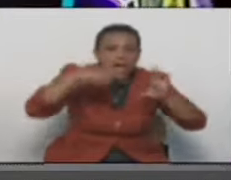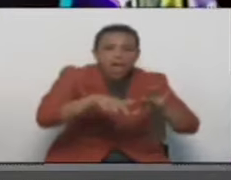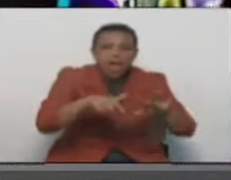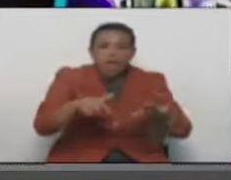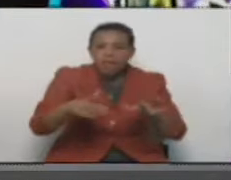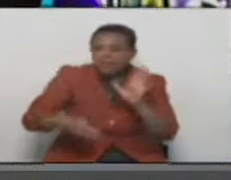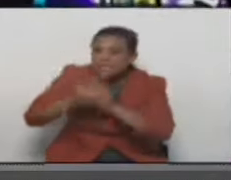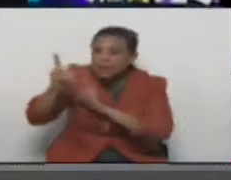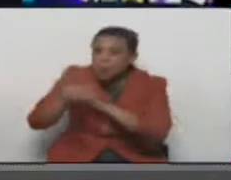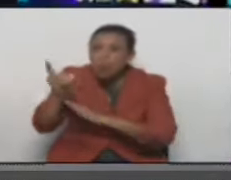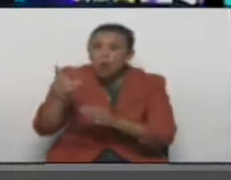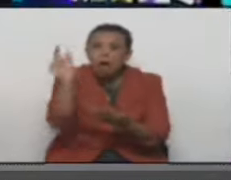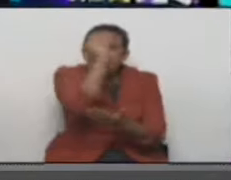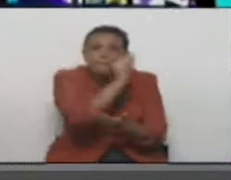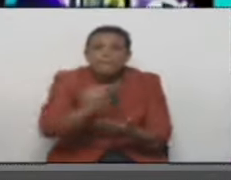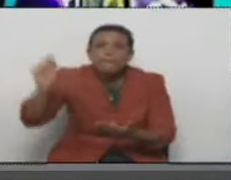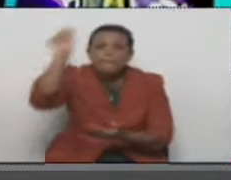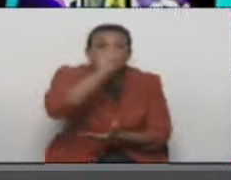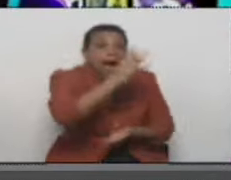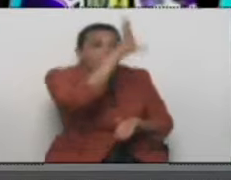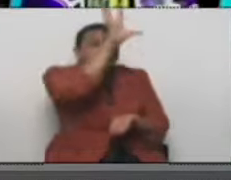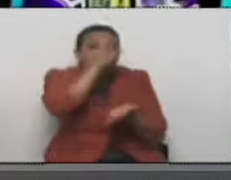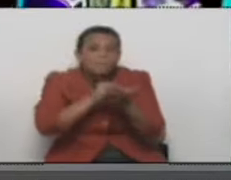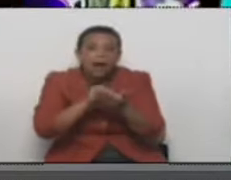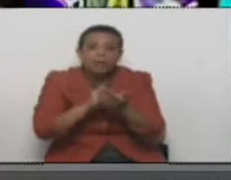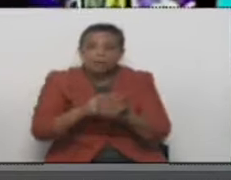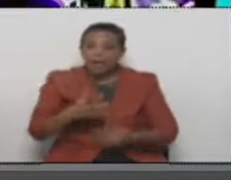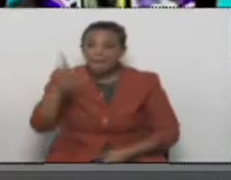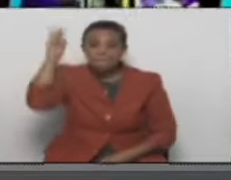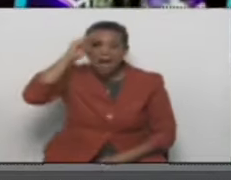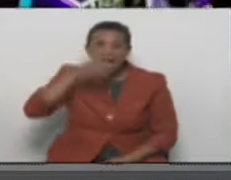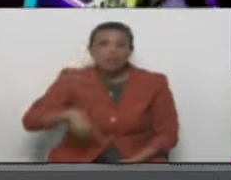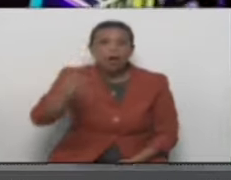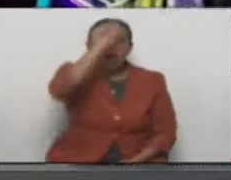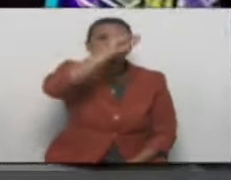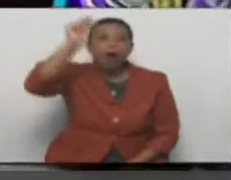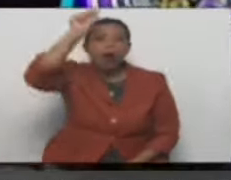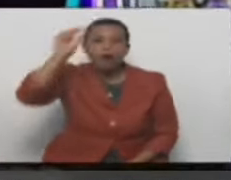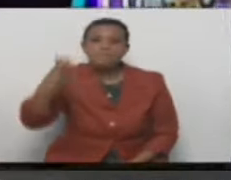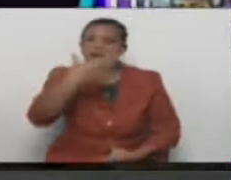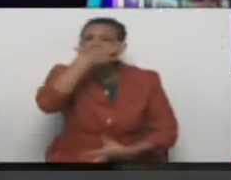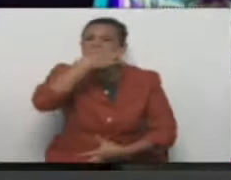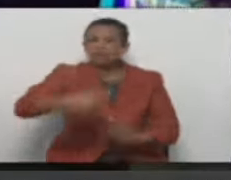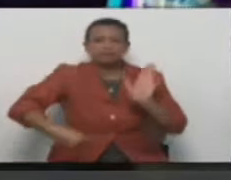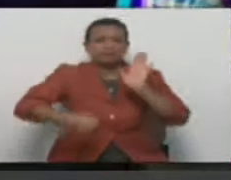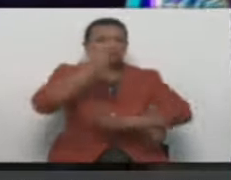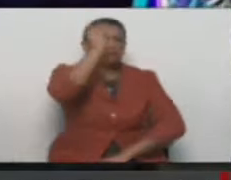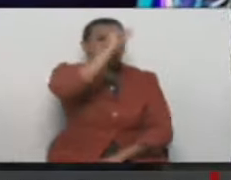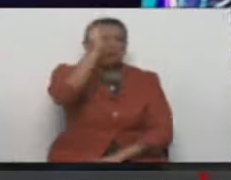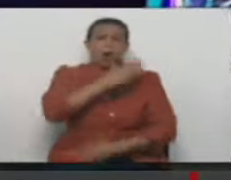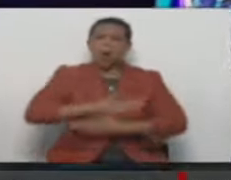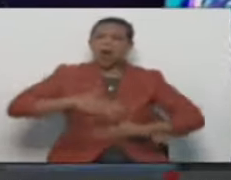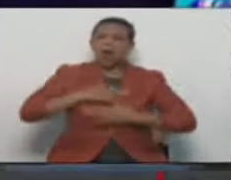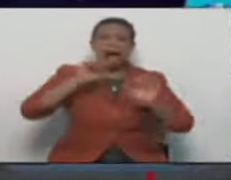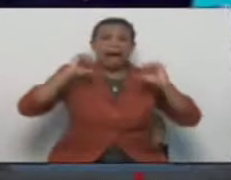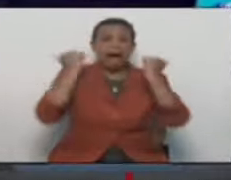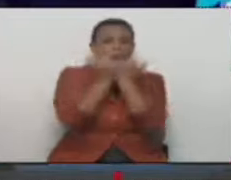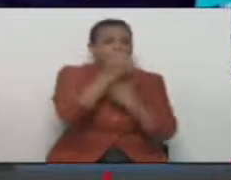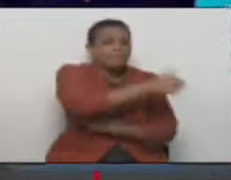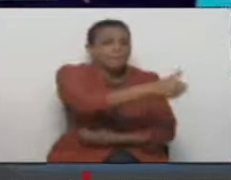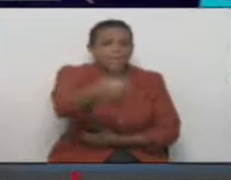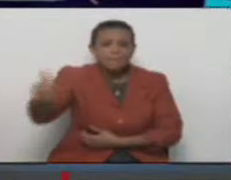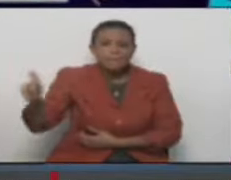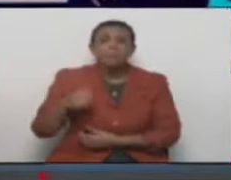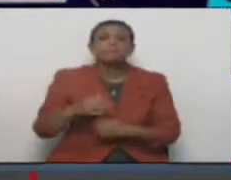pizarrones que lleven al país al máximo nivel tecnológico, aula por aula. Es una inversión